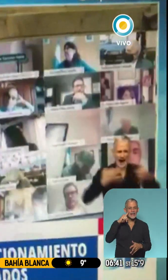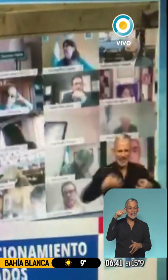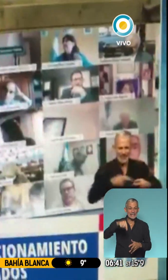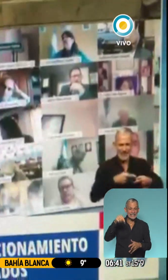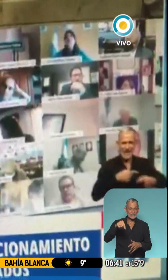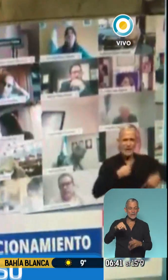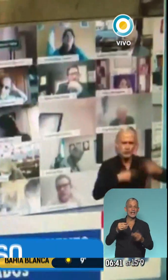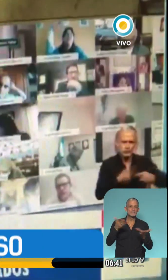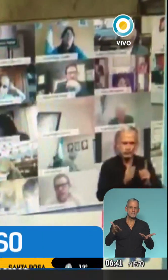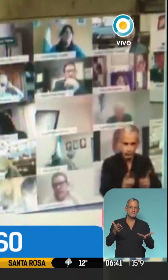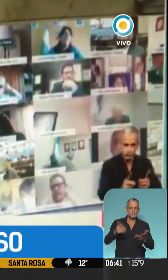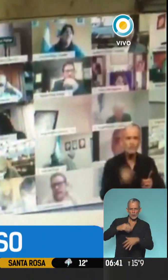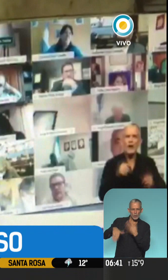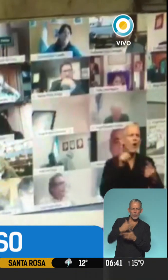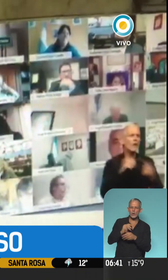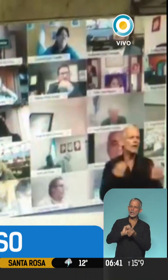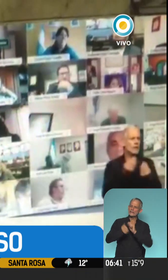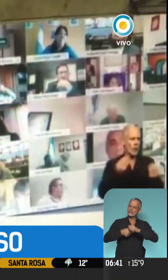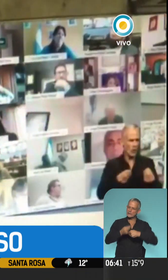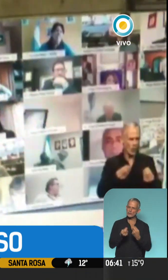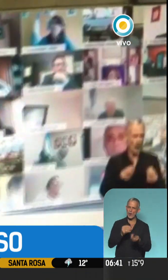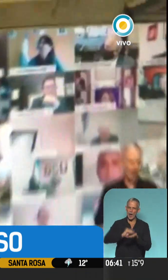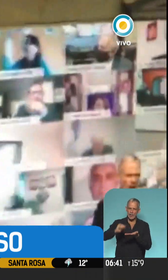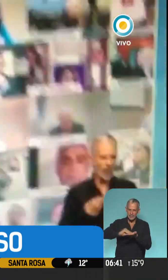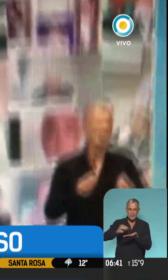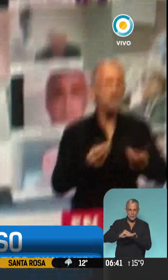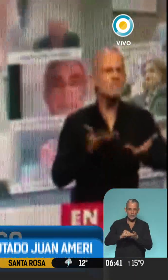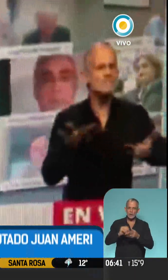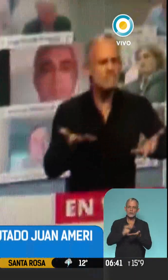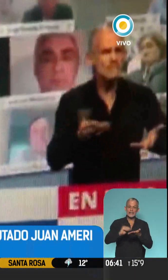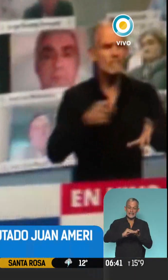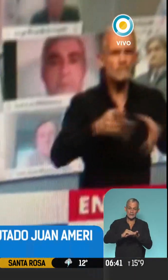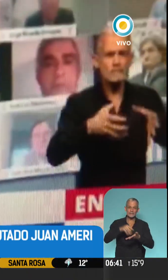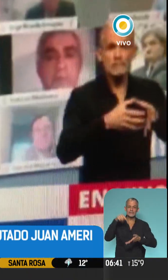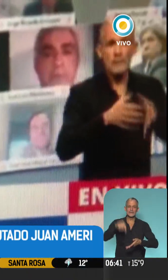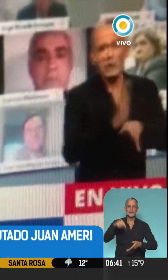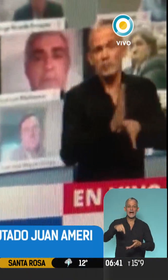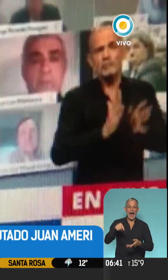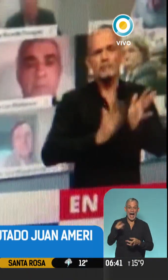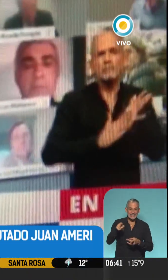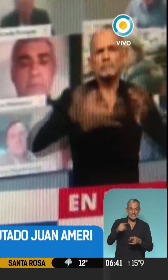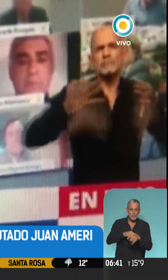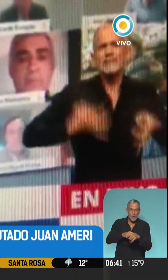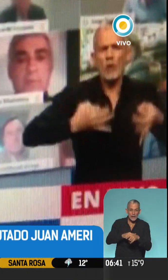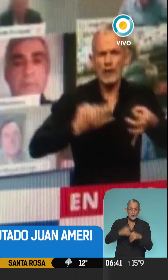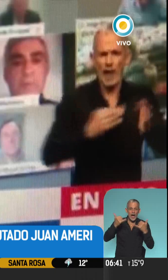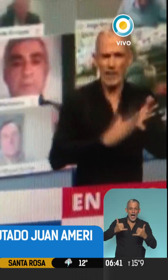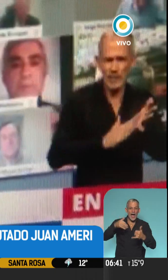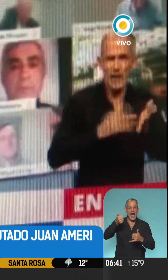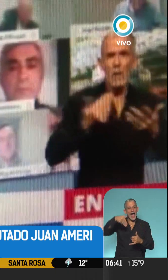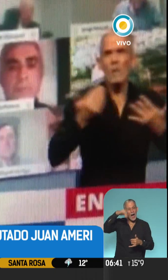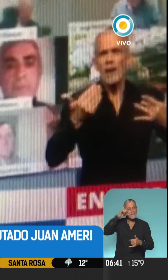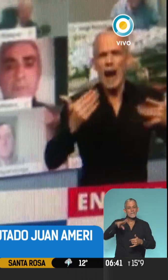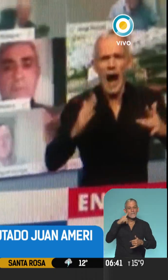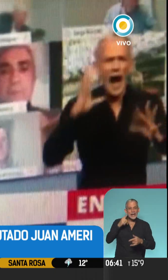protagonizó un juego sexual en plena sesión virtual de la Cámara Baja. Allí el momento en el que Ameri junto